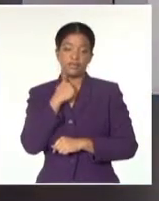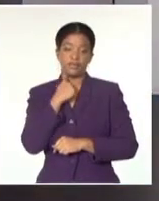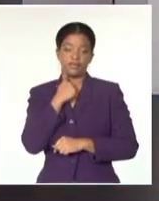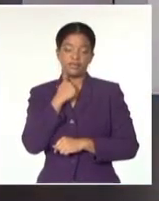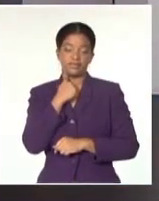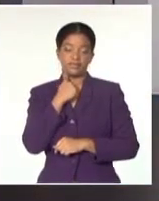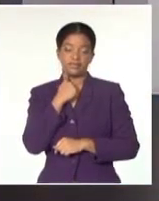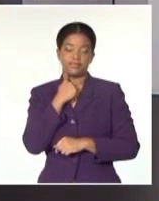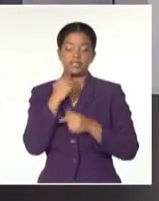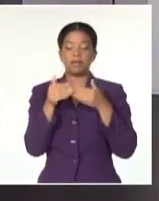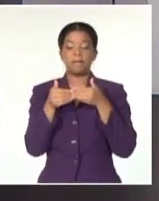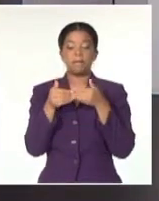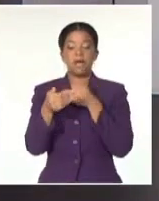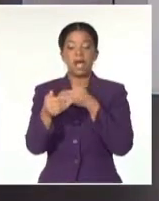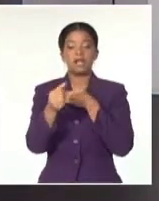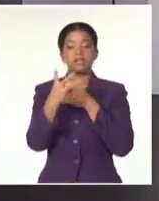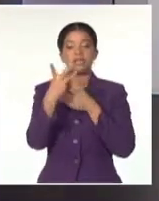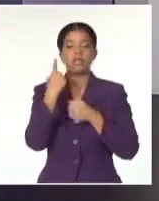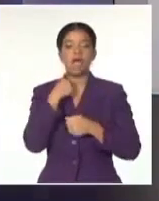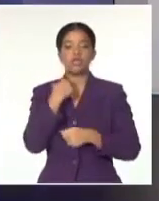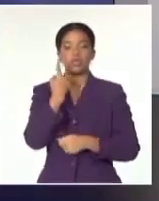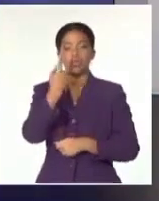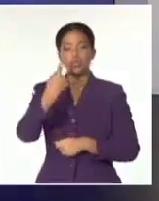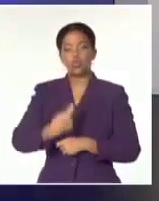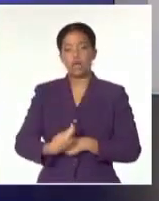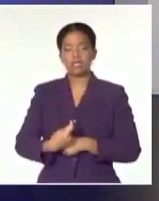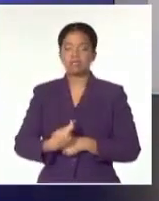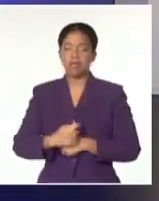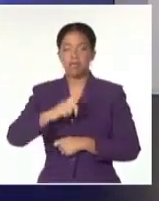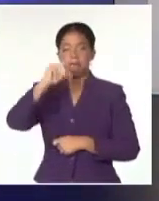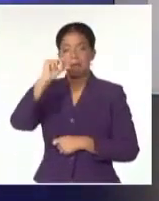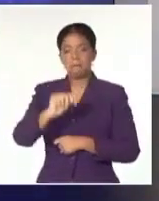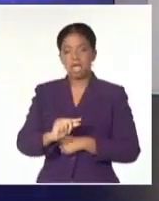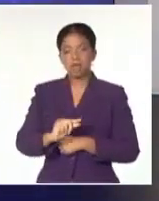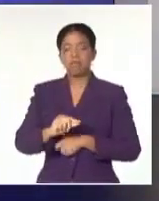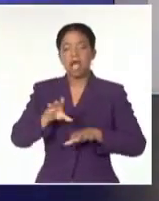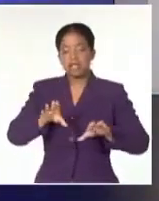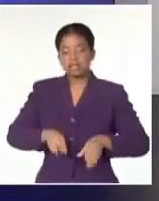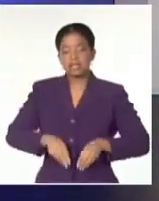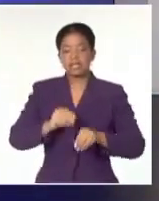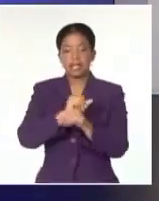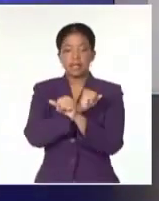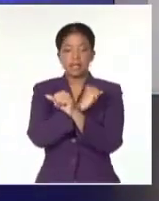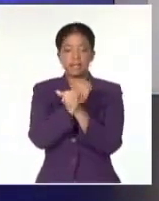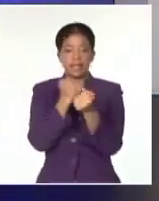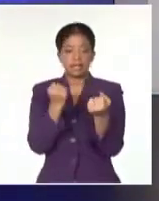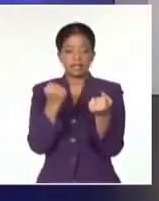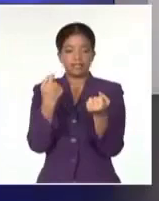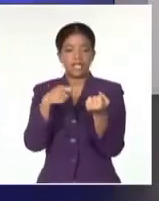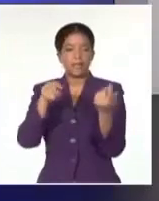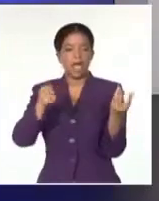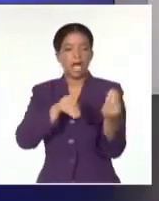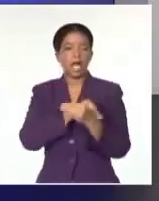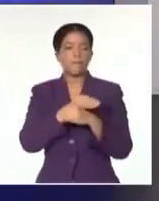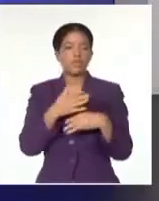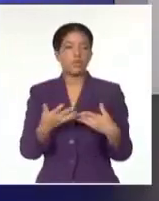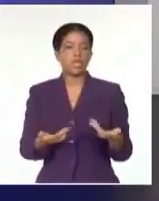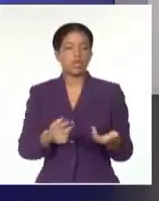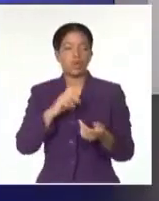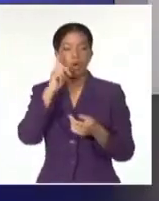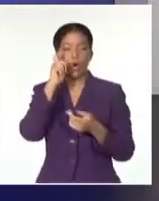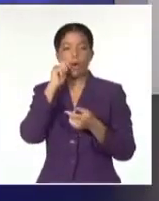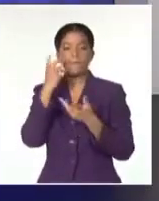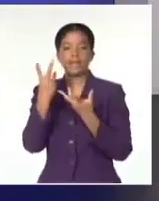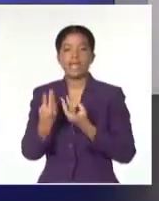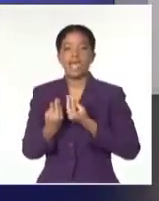años, un juez redujo la condena y admitió la libertad de Magriñá. ¿A cambio de qué? A cambio de que Magriñá entregara el